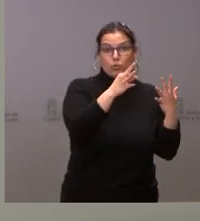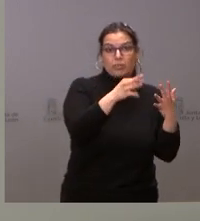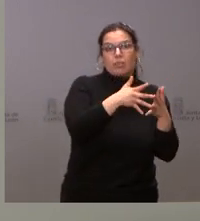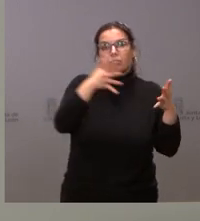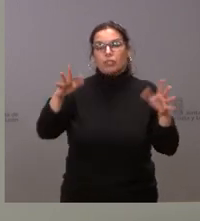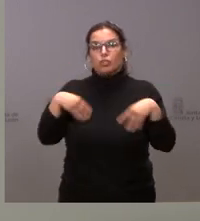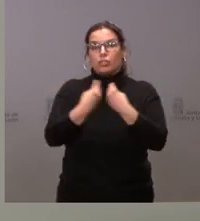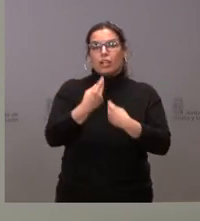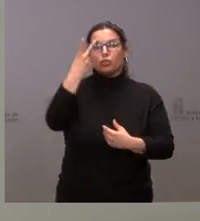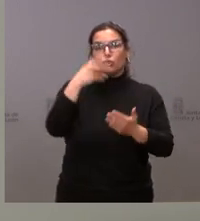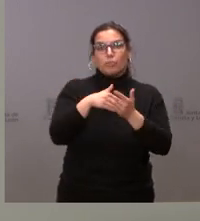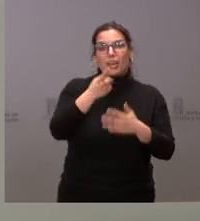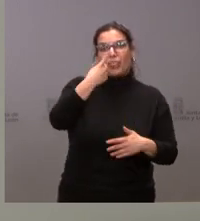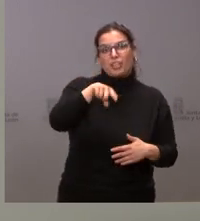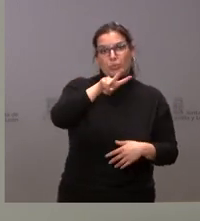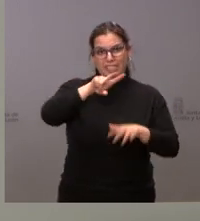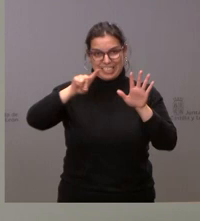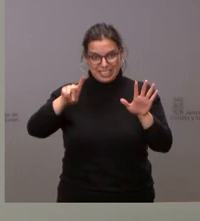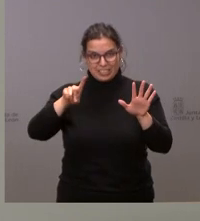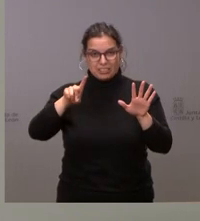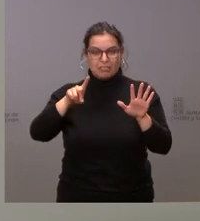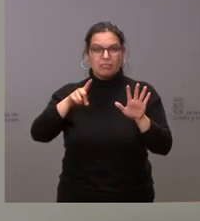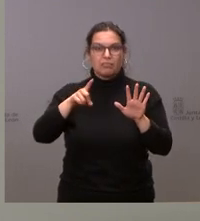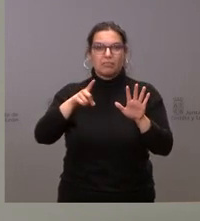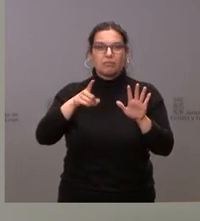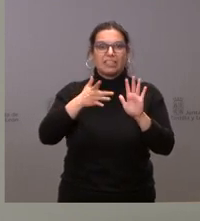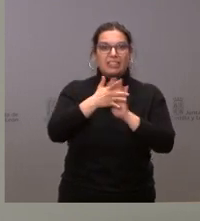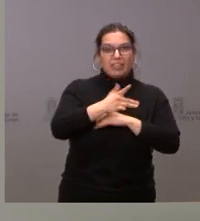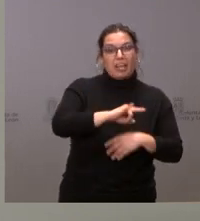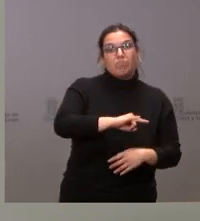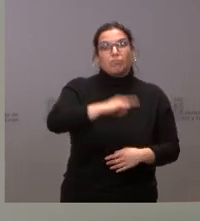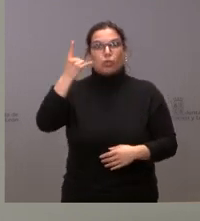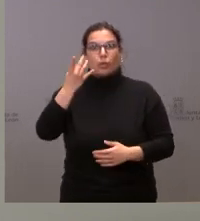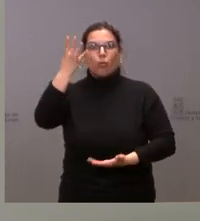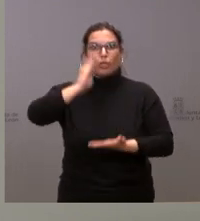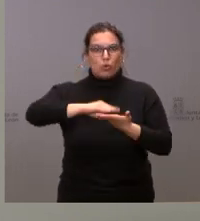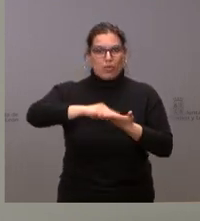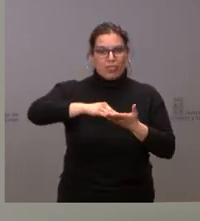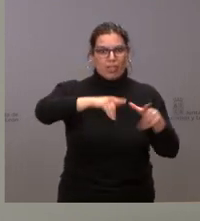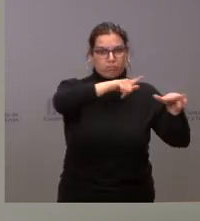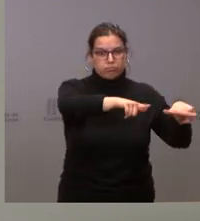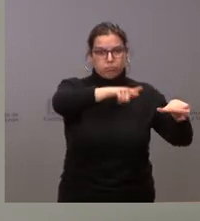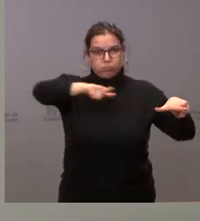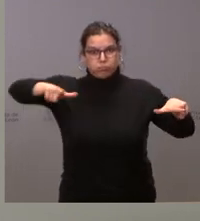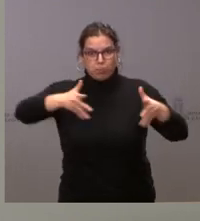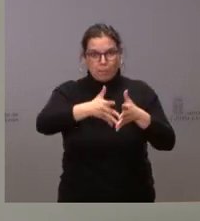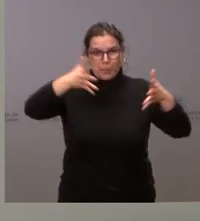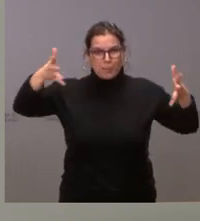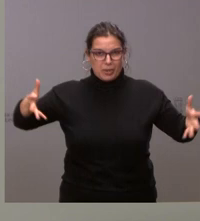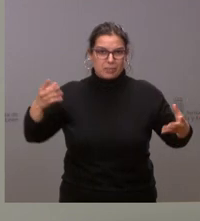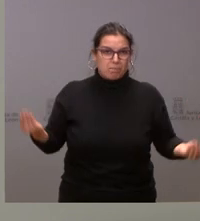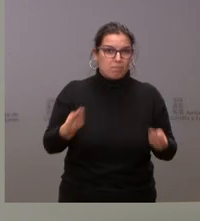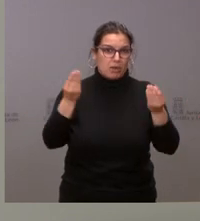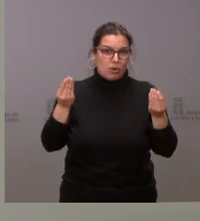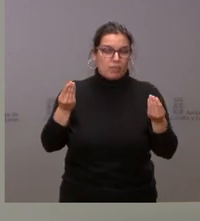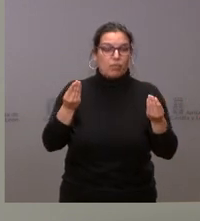.126. Estamos más que multiplicando por cuatro la superficie y, por tanto, mejorando claramente las instalaciones, a